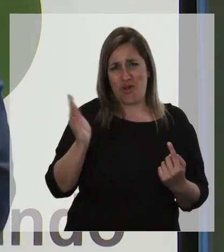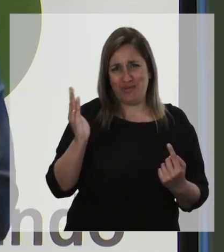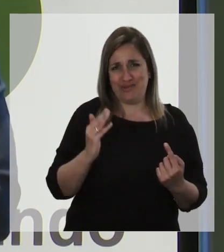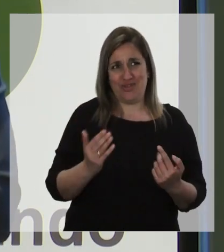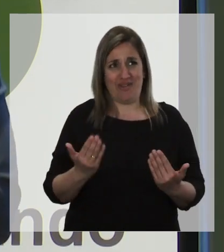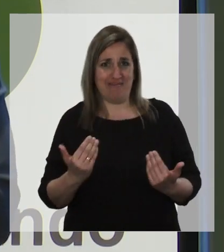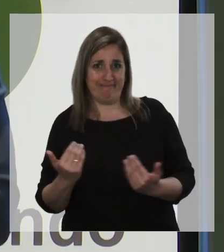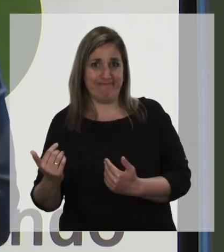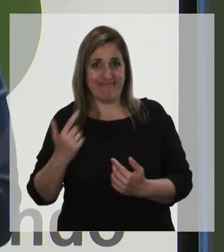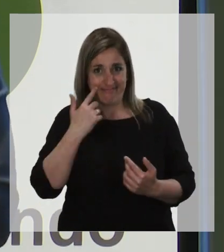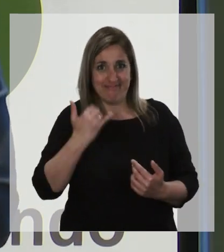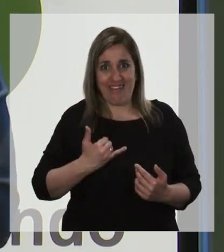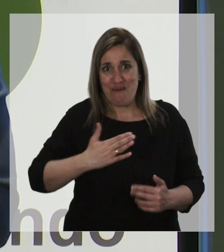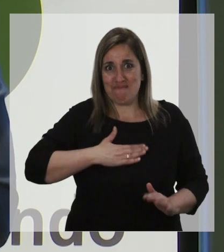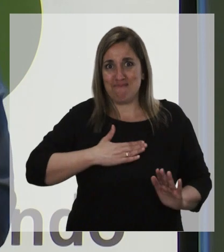podría seguir.